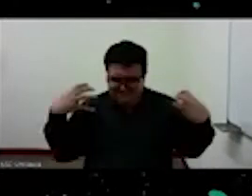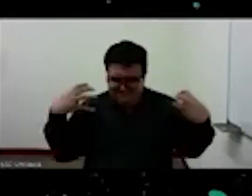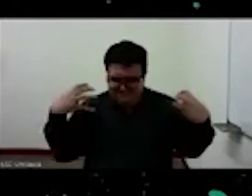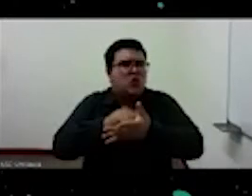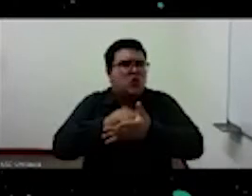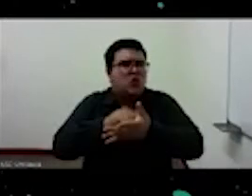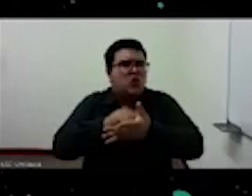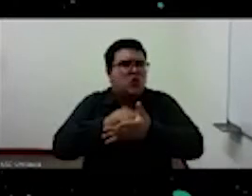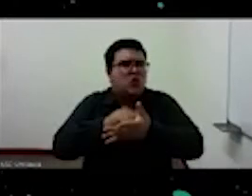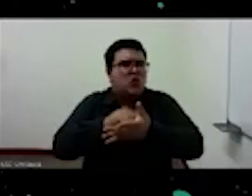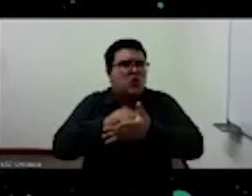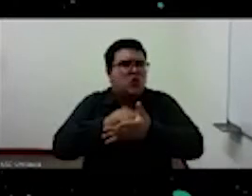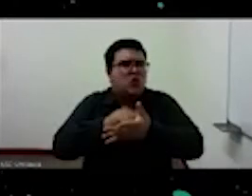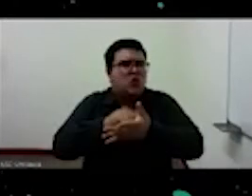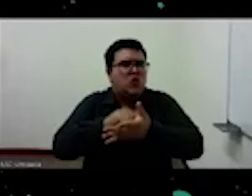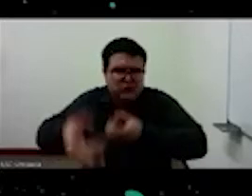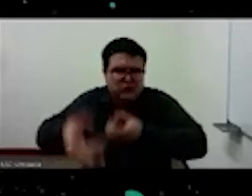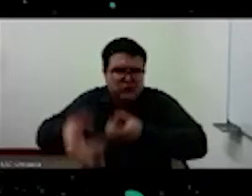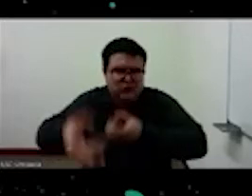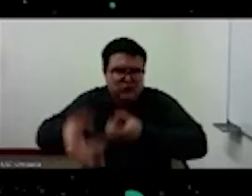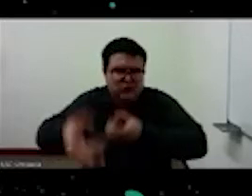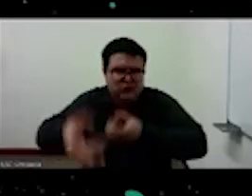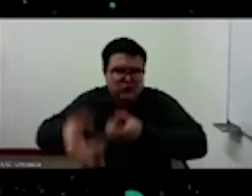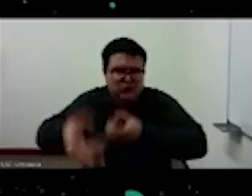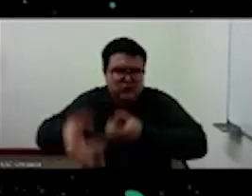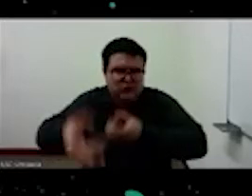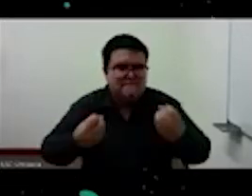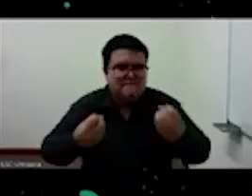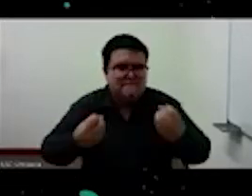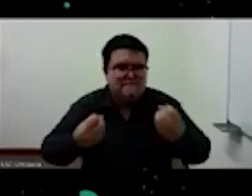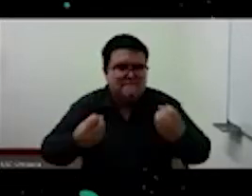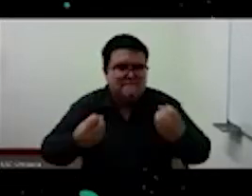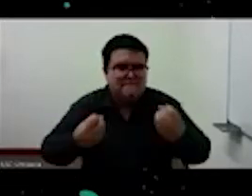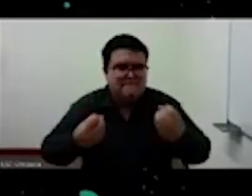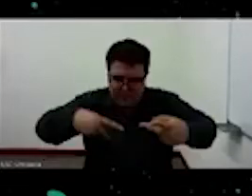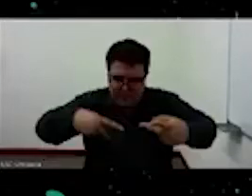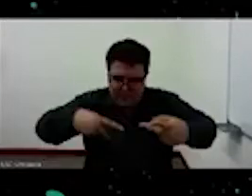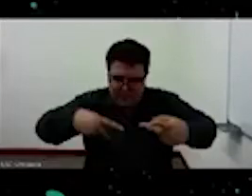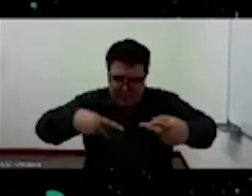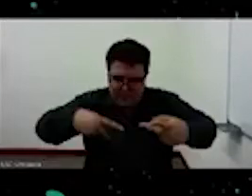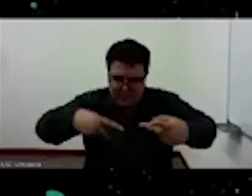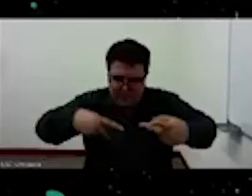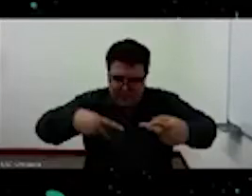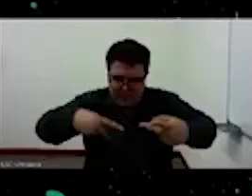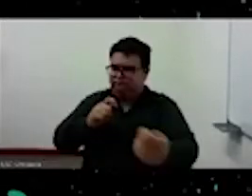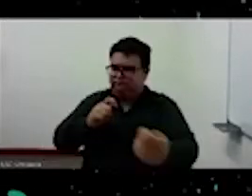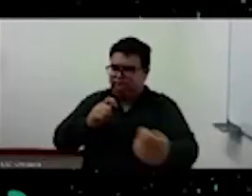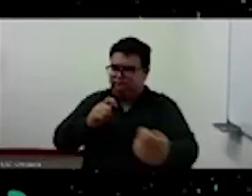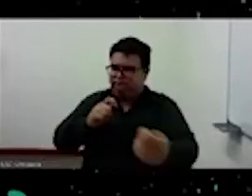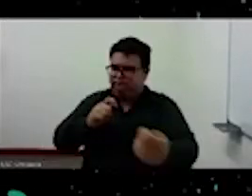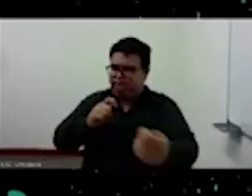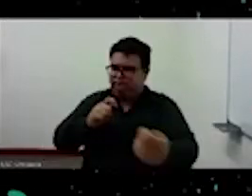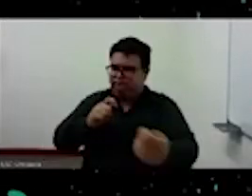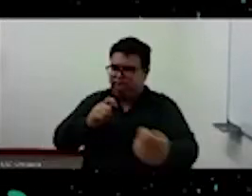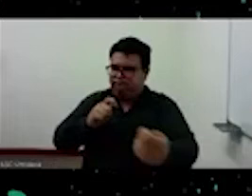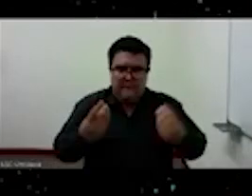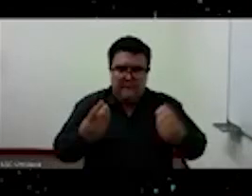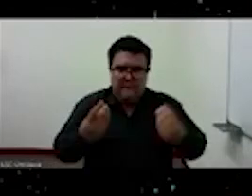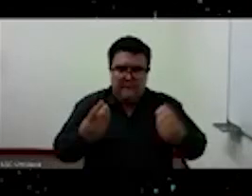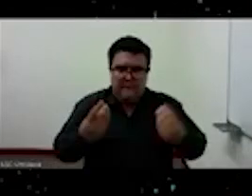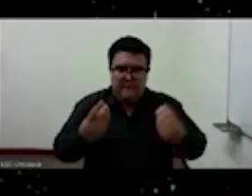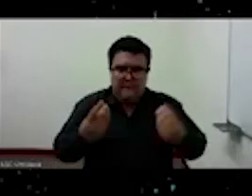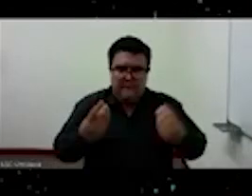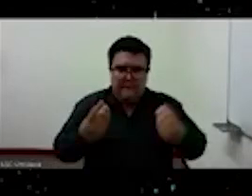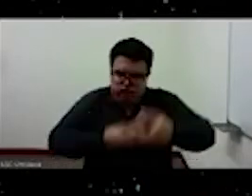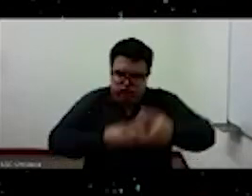las formas de vida cotidiana esta aceleración ha sido impulsada